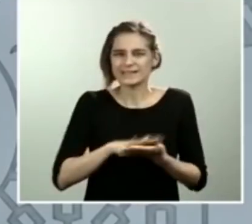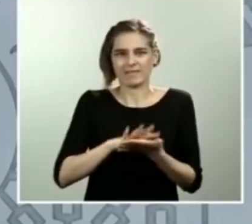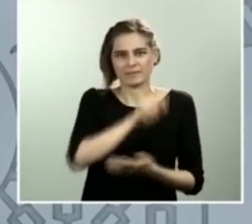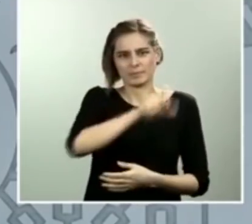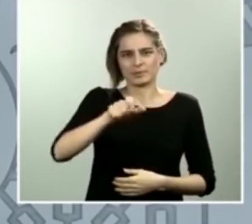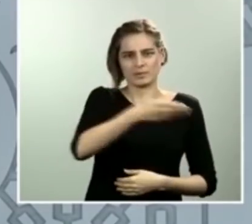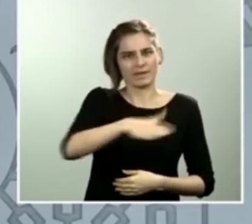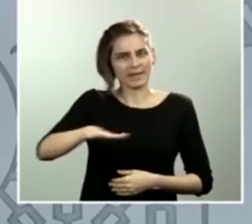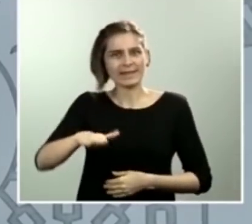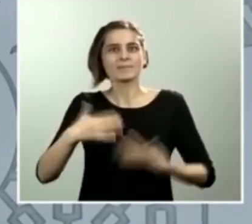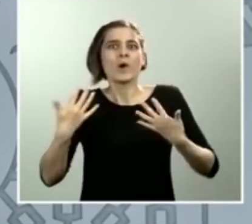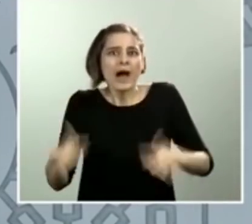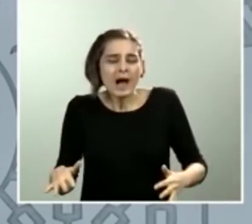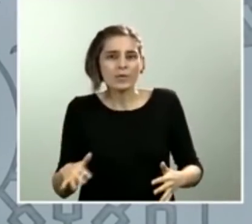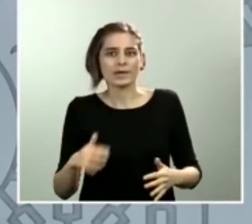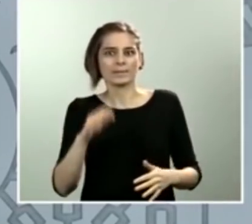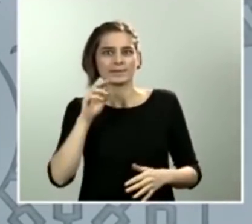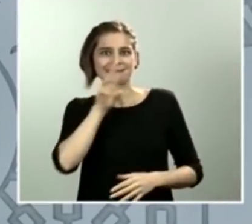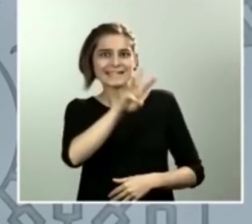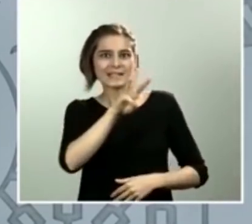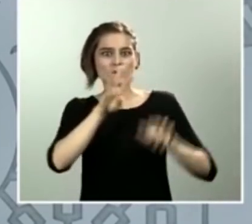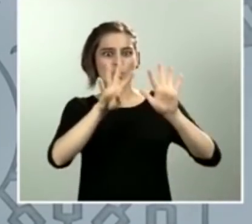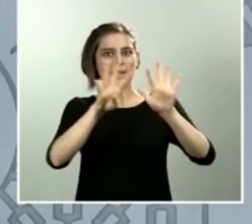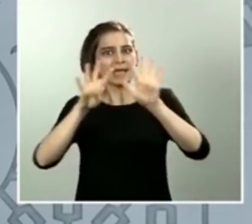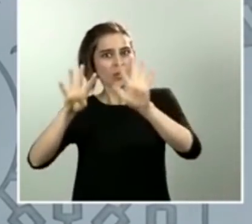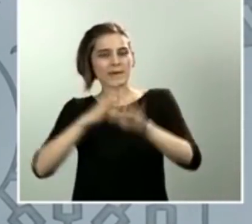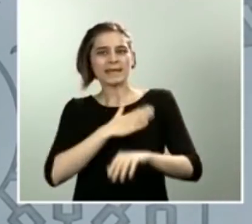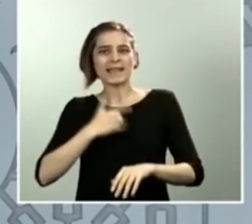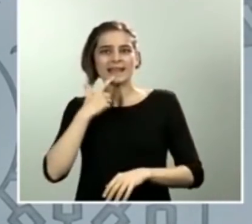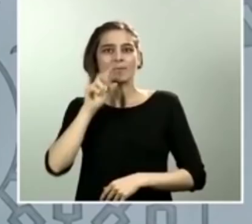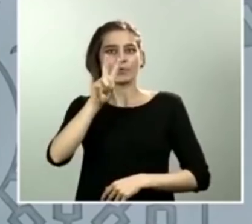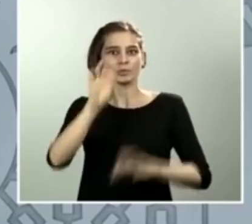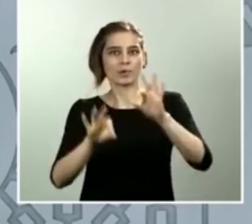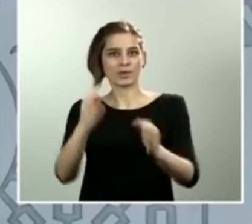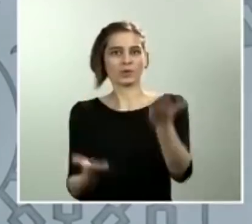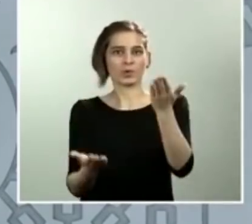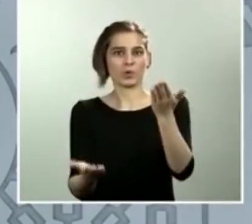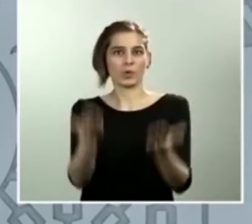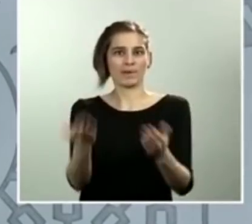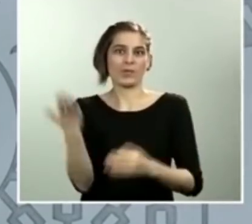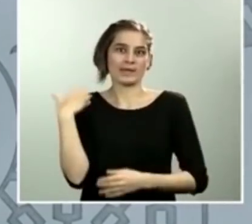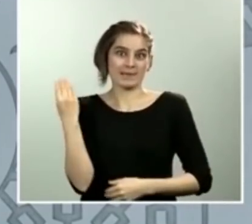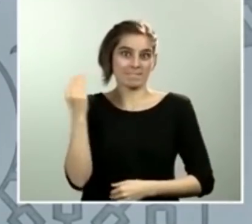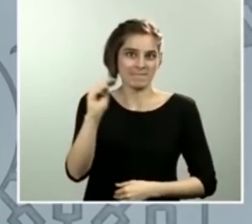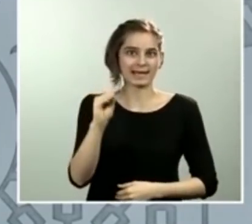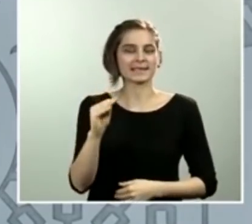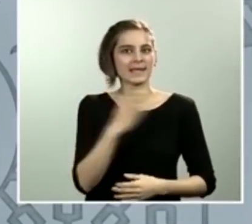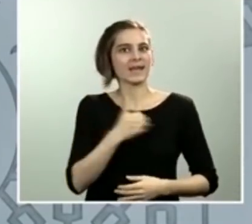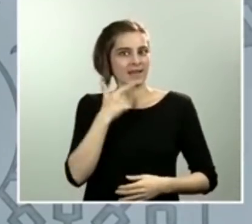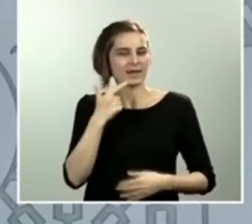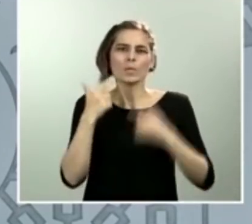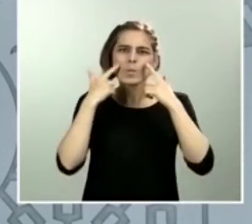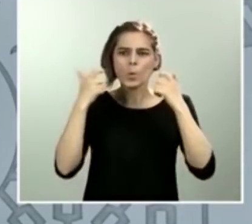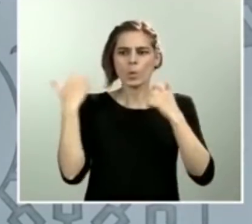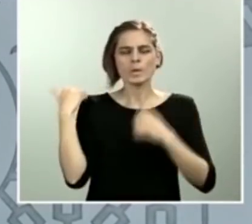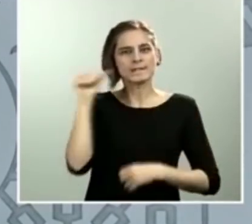dando esperanzas. Estos 399 representan un 2% de incremento desde ayer, que va también en un descenso continuo en las últimas semanas.